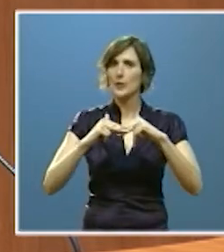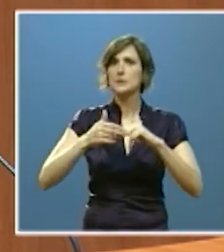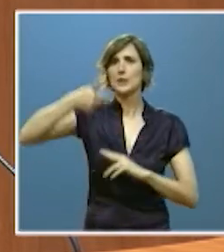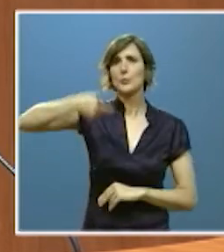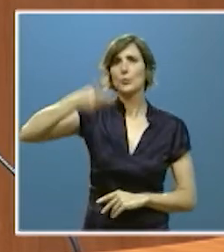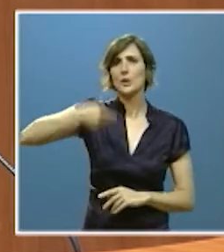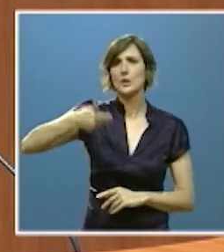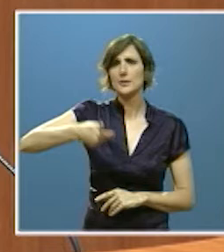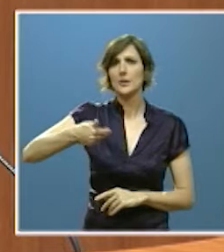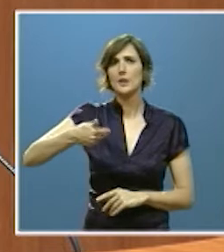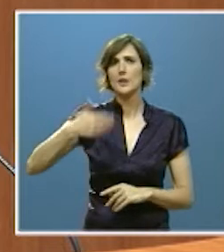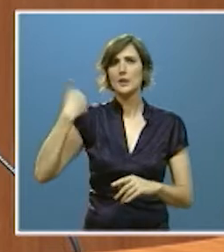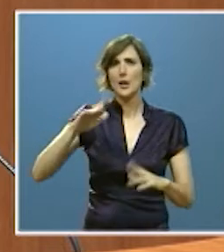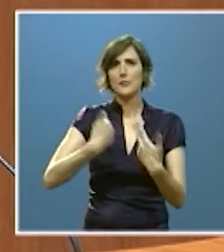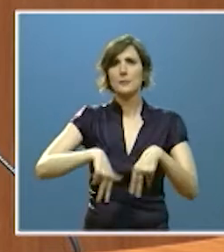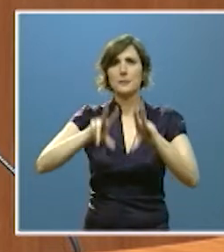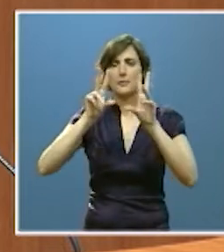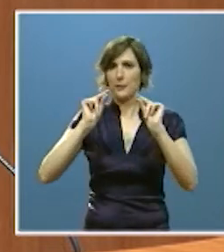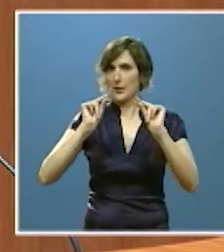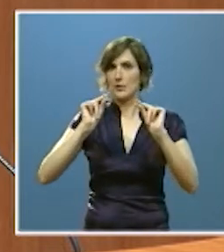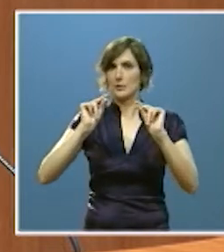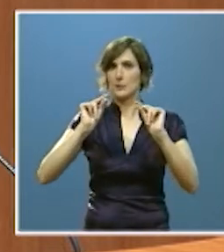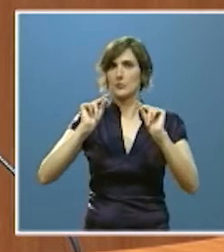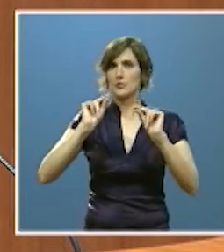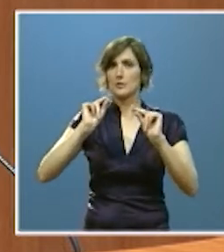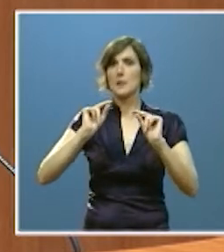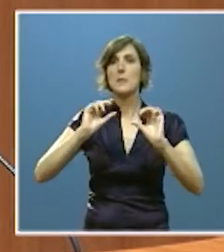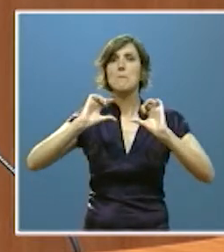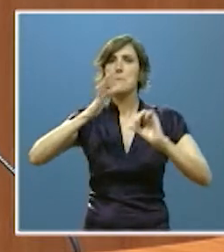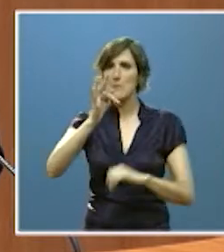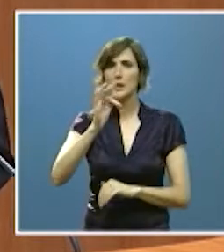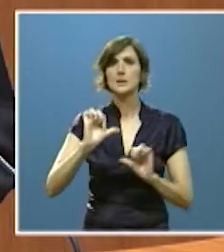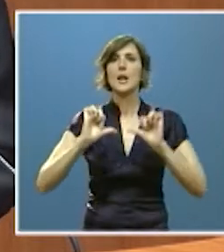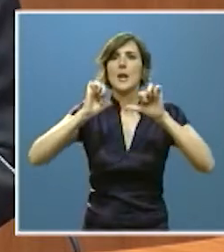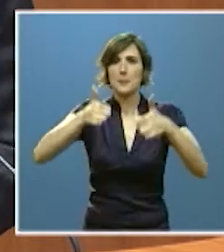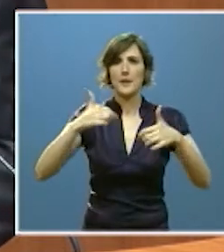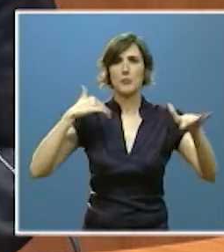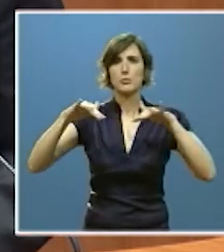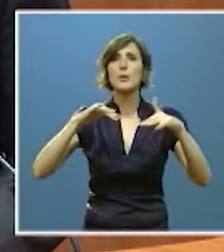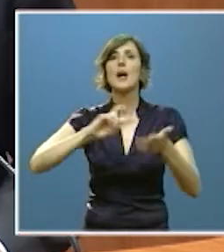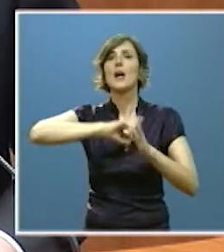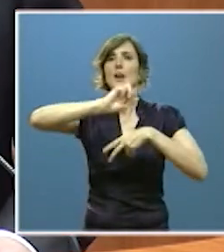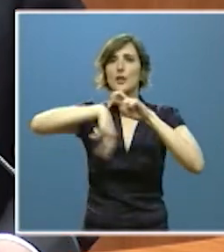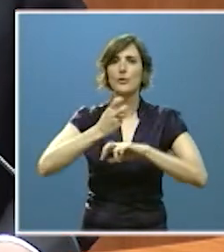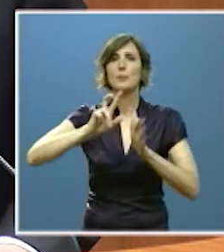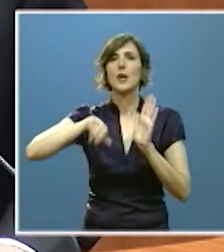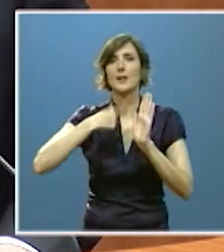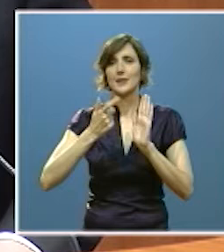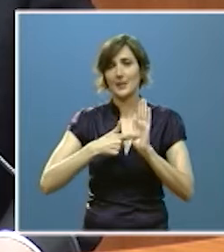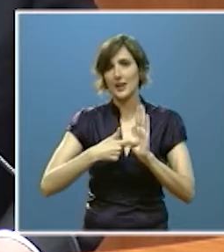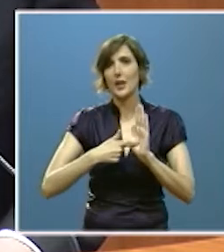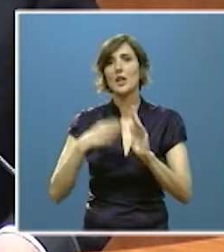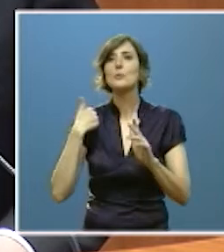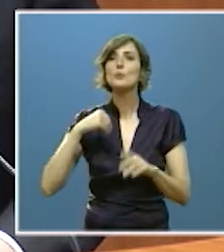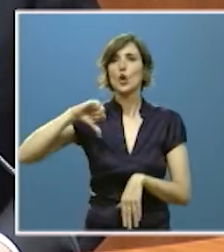que ya ha finalizado y por tanto entrado en servicio la reforma integral y ampliación del Hospital Provincial de